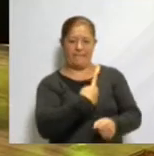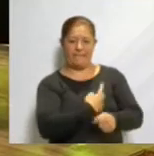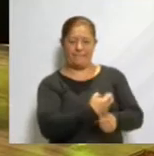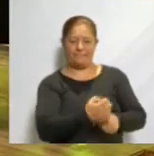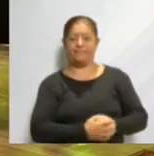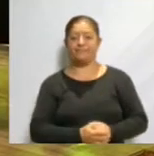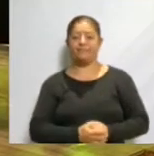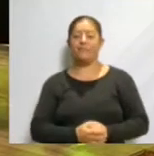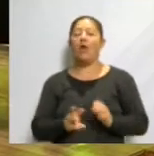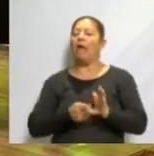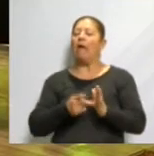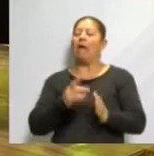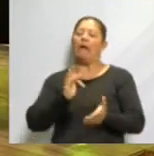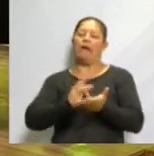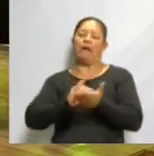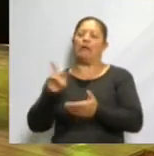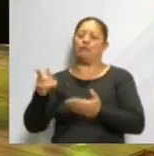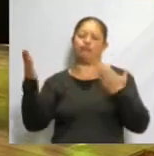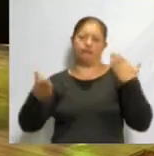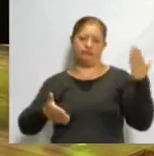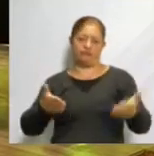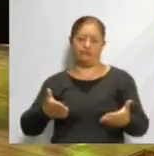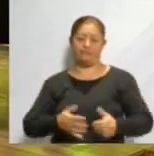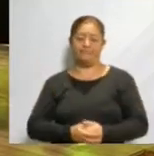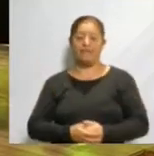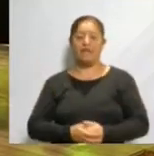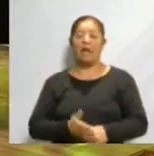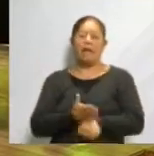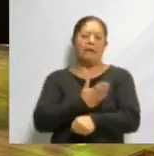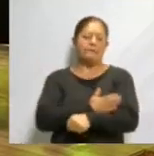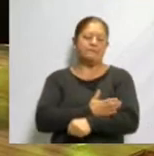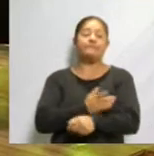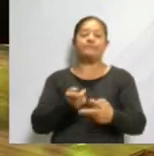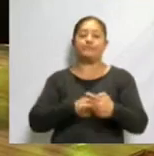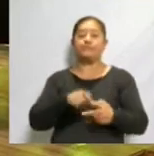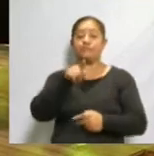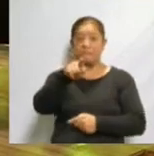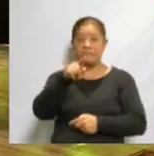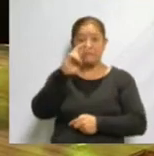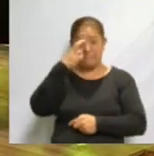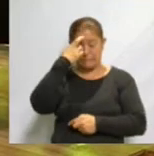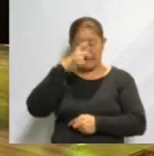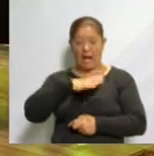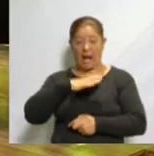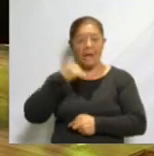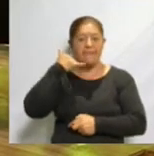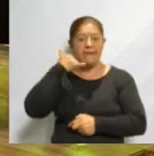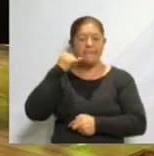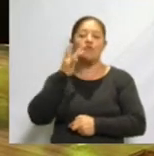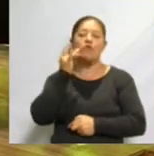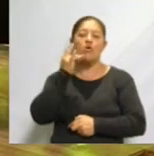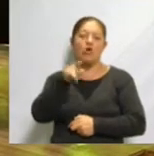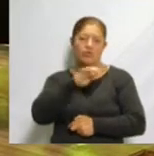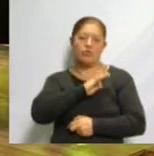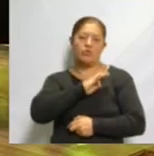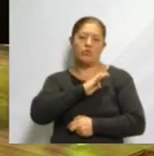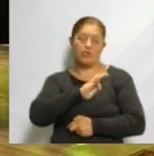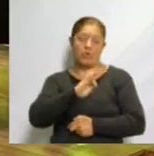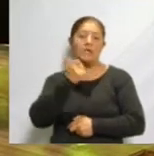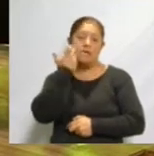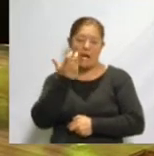Nuevamente, muchas gracias por su tiempo. Y antes de comenzar, les recuerdo a la audiencia que nuestros teléfonos de cabina y WhatsApp estarán